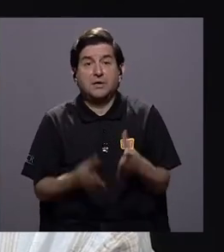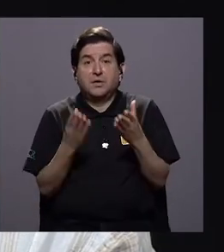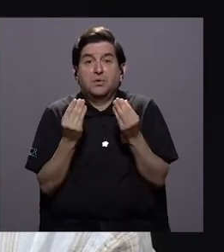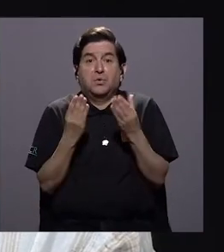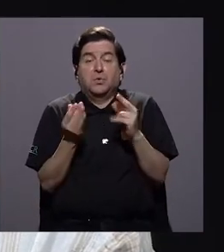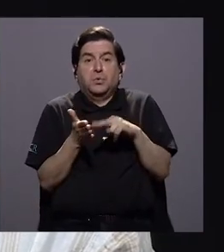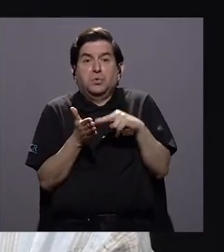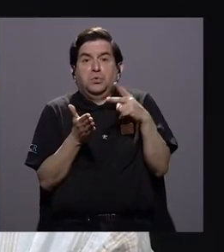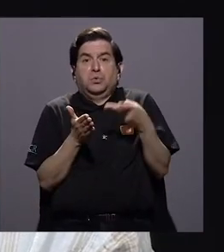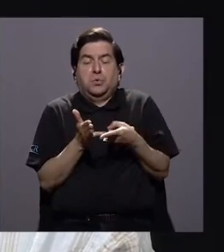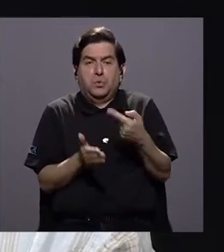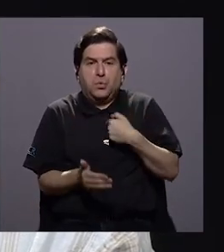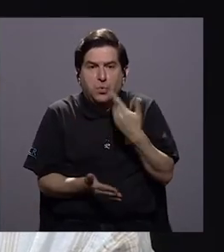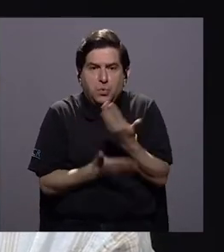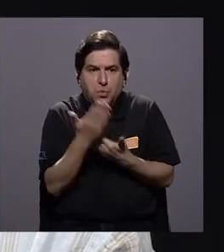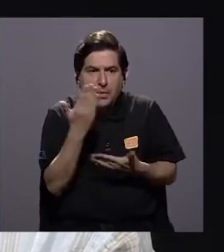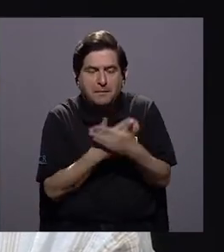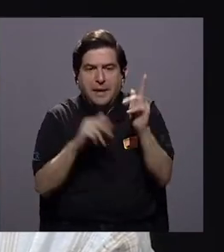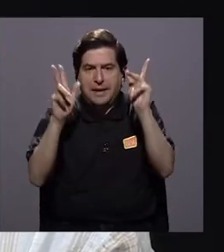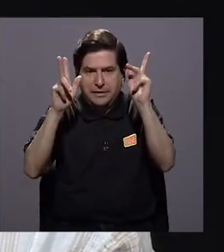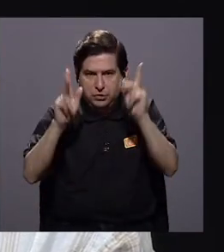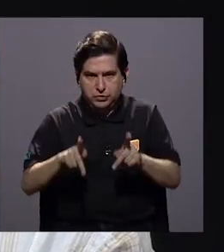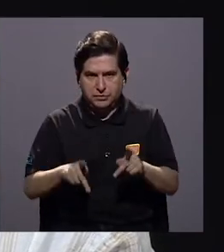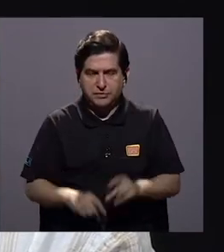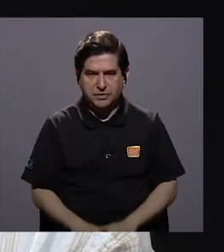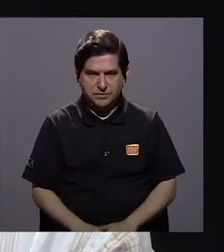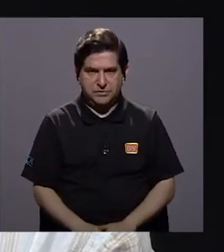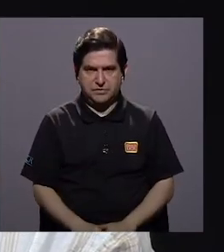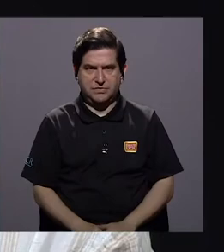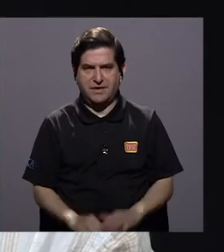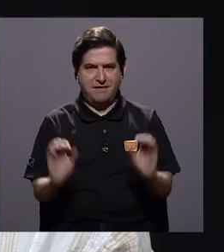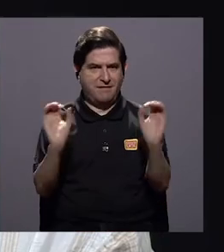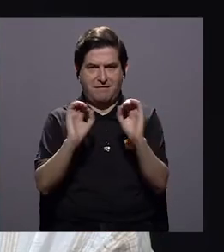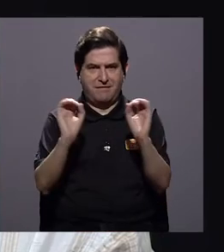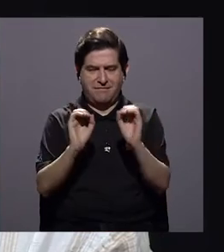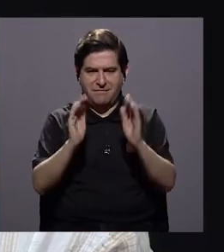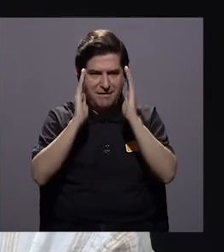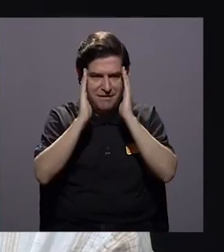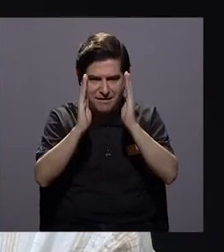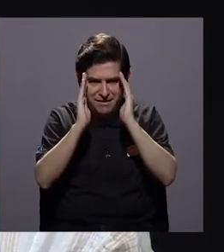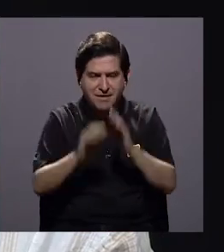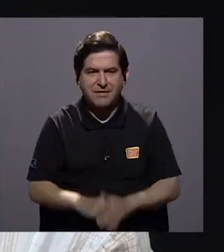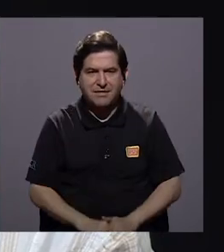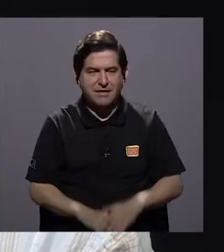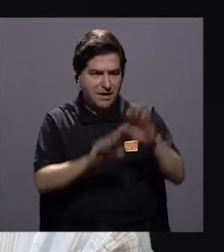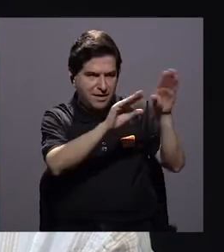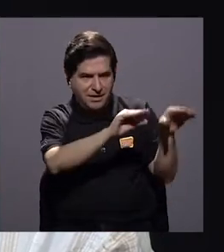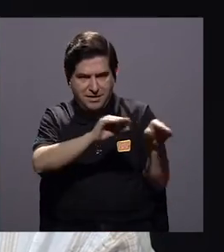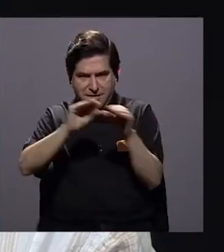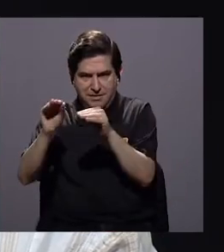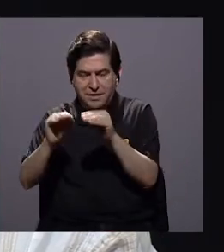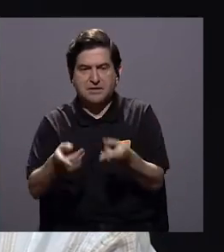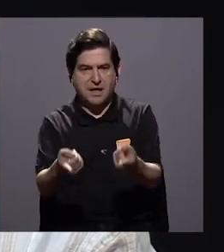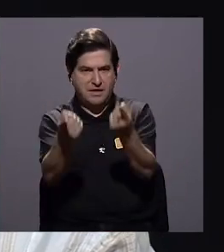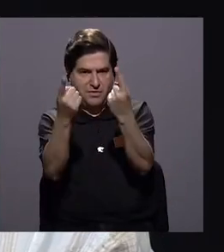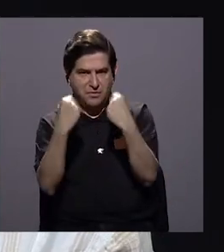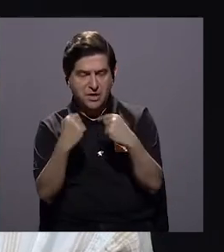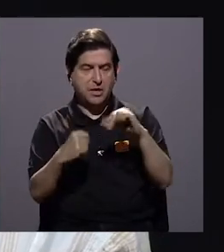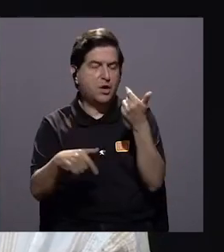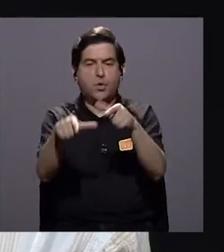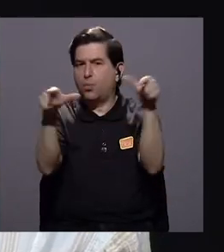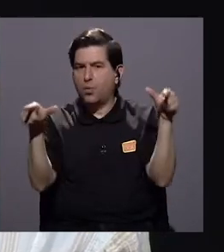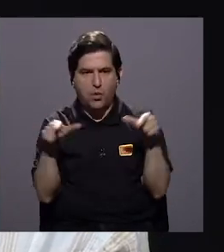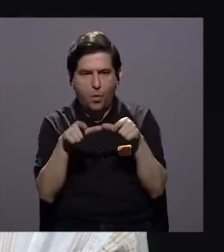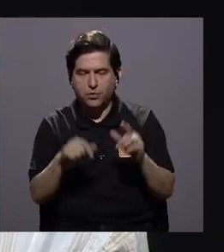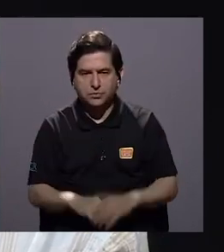y el horror que significa estar en manos de personas. No es nada cuidadosas en los traslados, tanto hacia acá como a